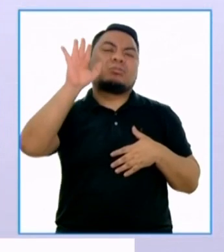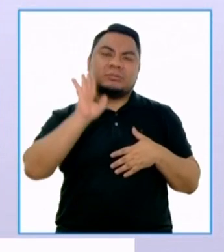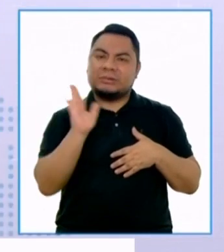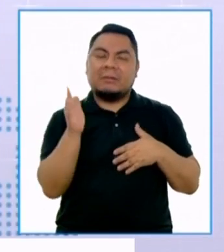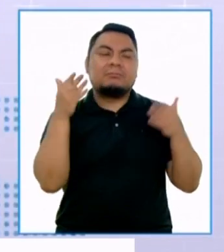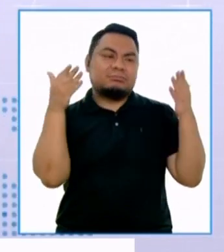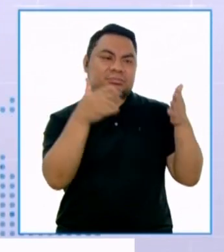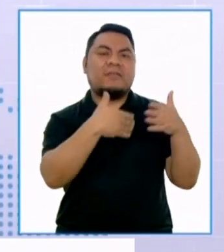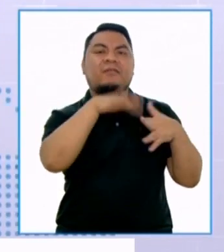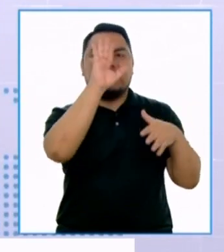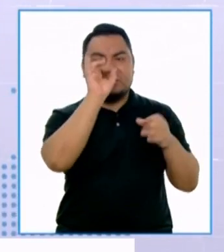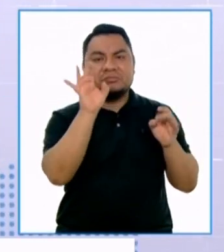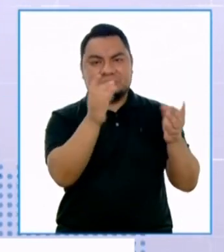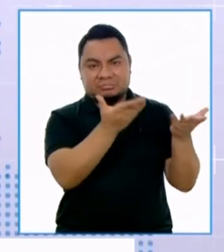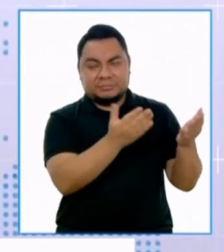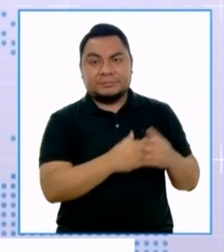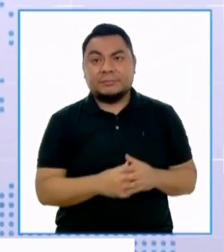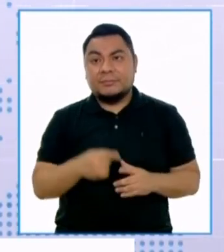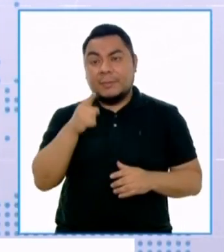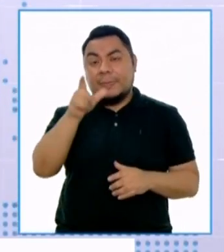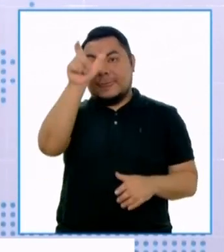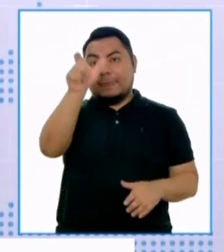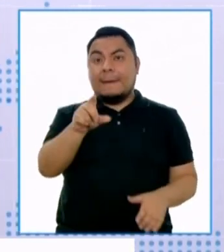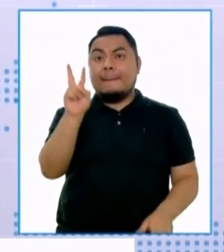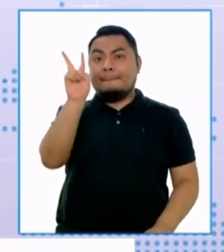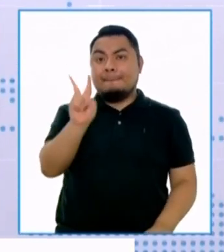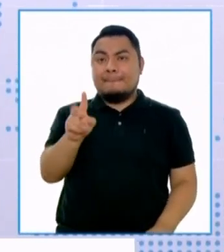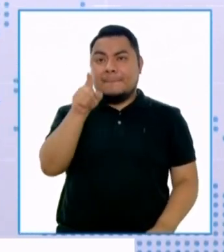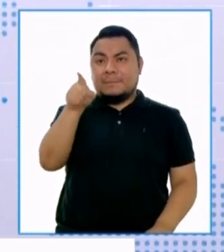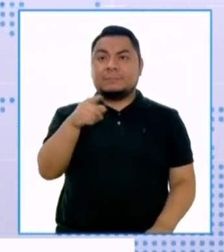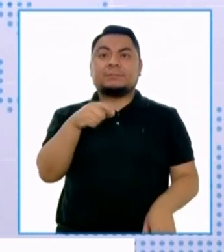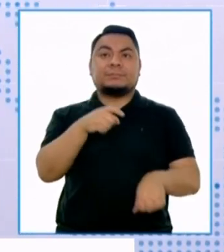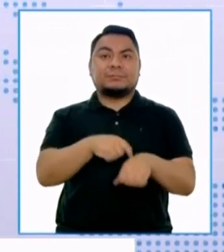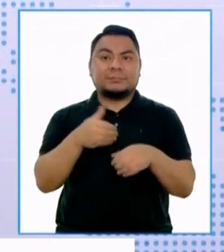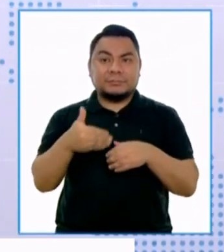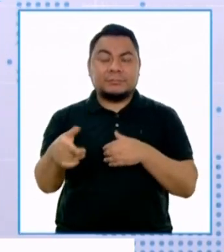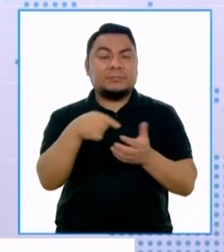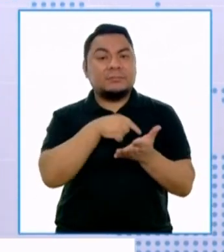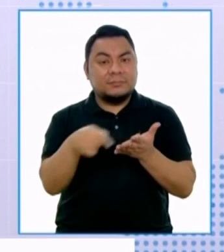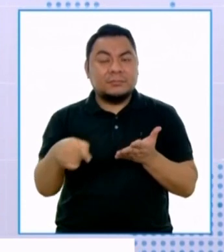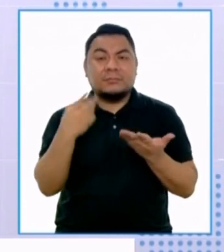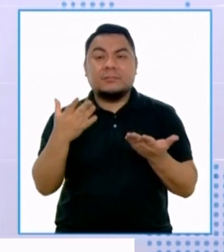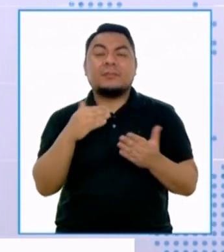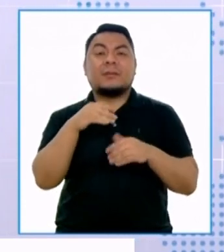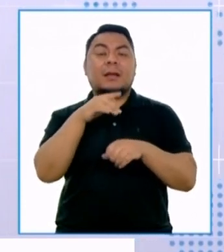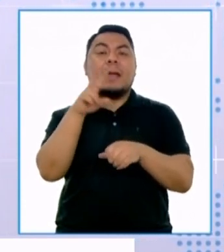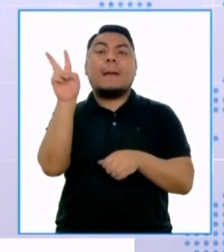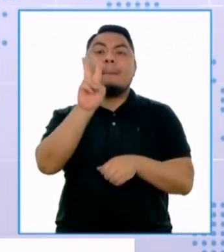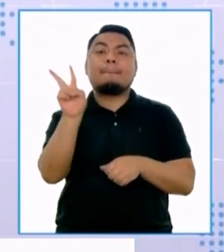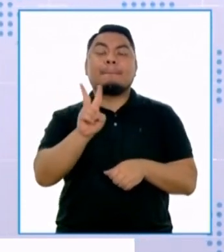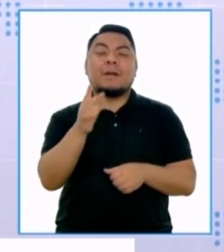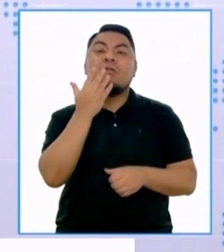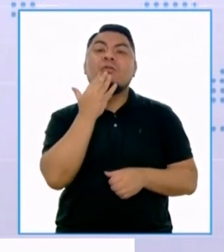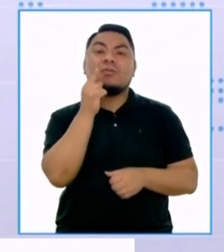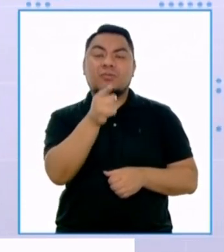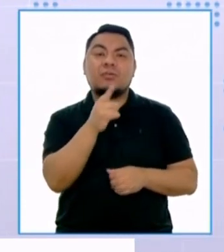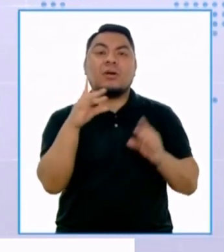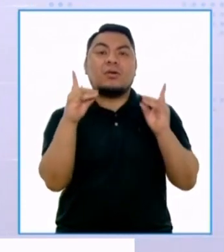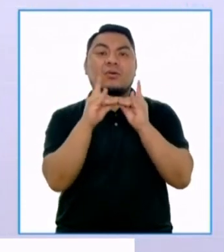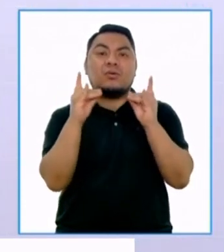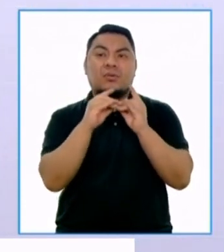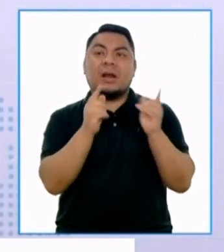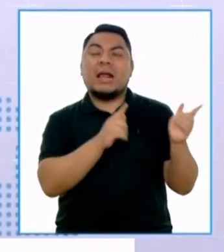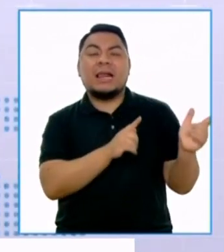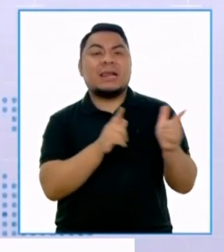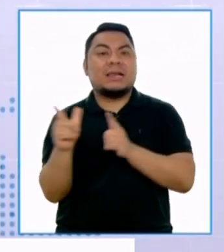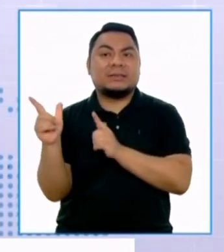barra, estamos viendo la parte verde. Observemos cómo, a lo largo de las semanas, la parte verde que representa las camas